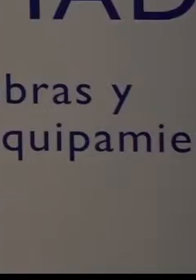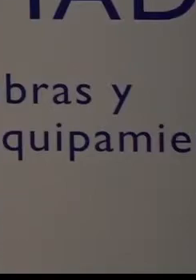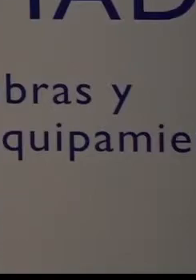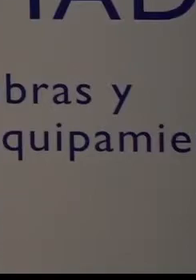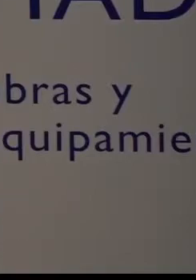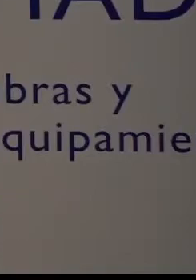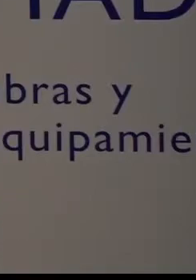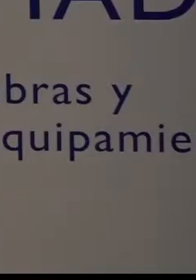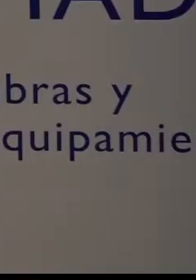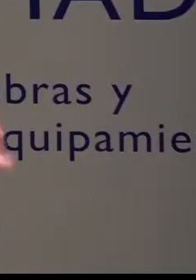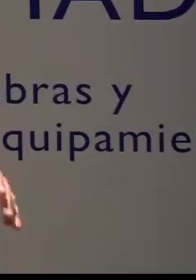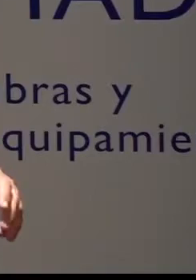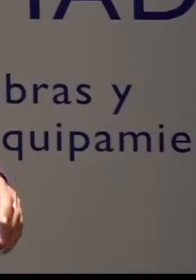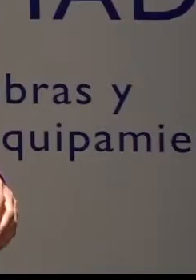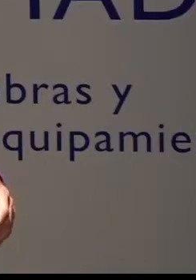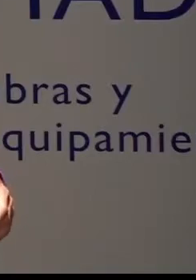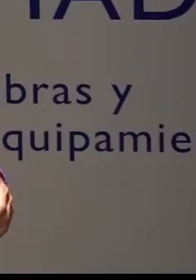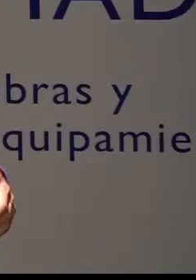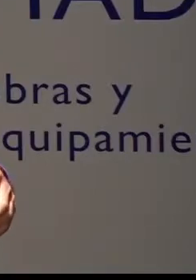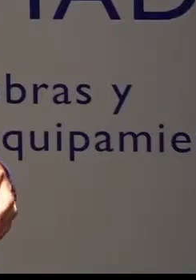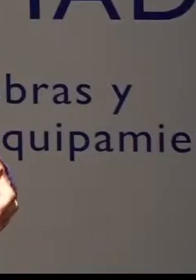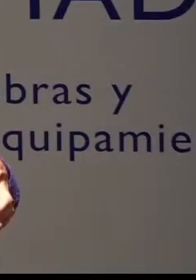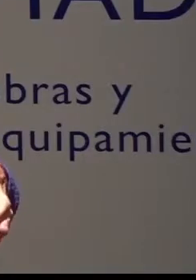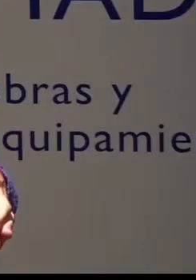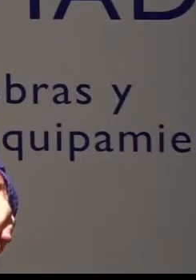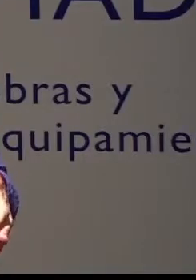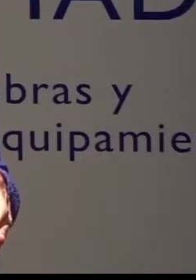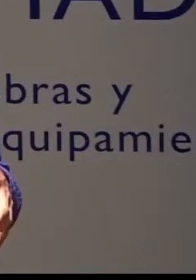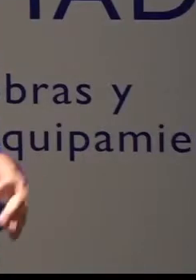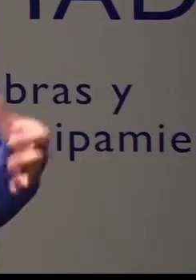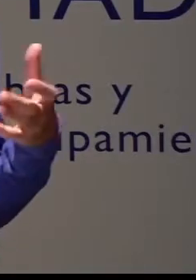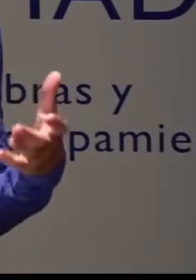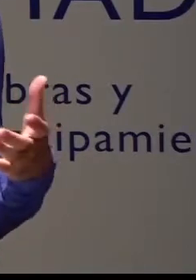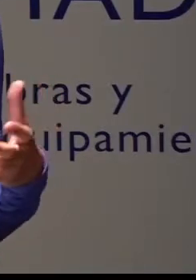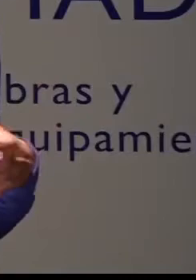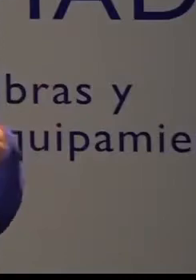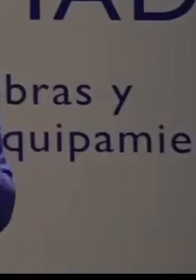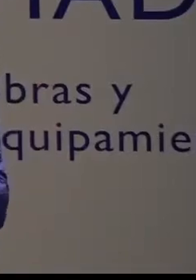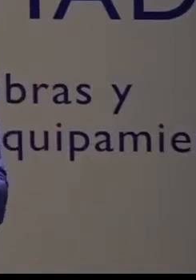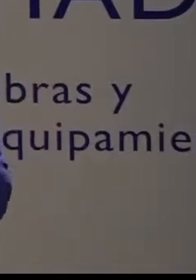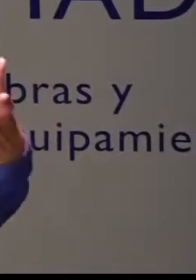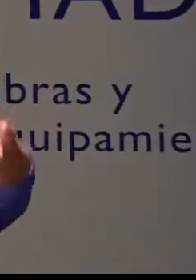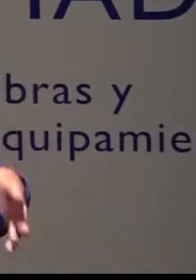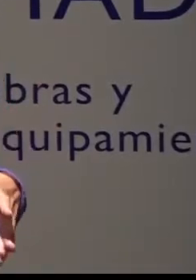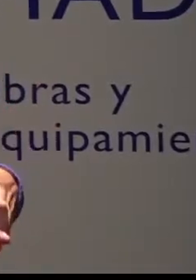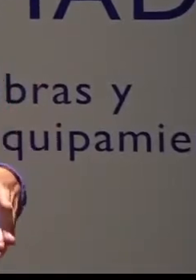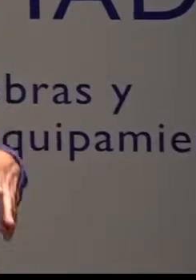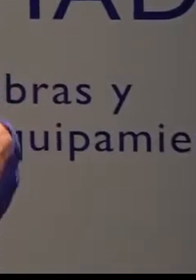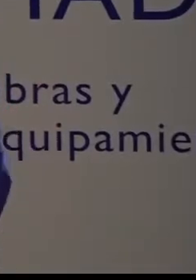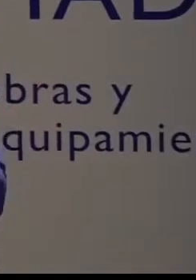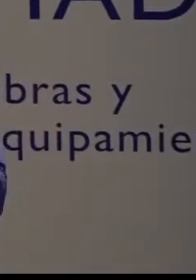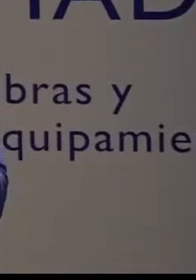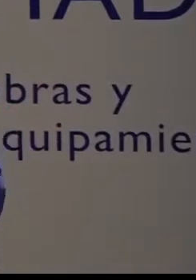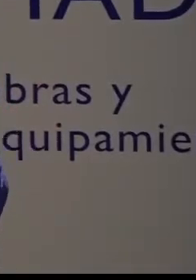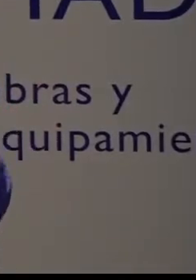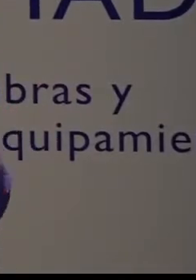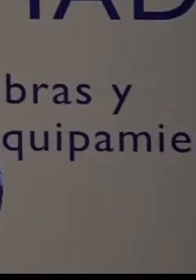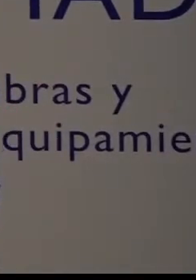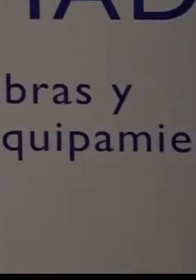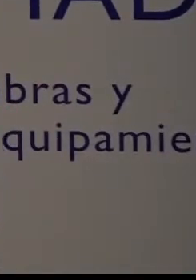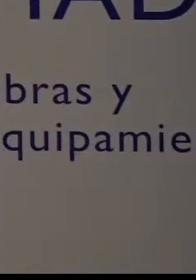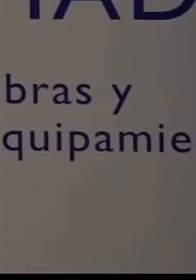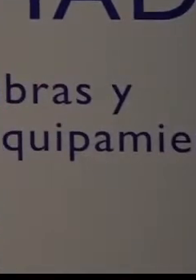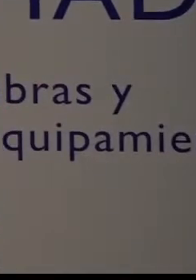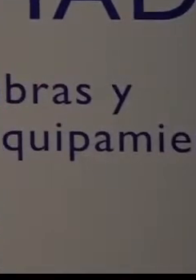Y, bueno, yo ya estoy aquí, yo creo que me he ceñido al tiempo. Creo que son muchos los pasos que hemos dado y creo que es claro nuestro